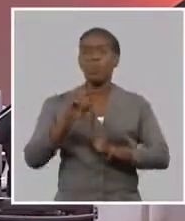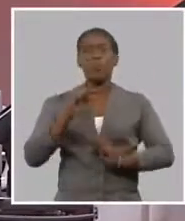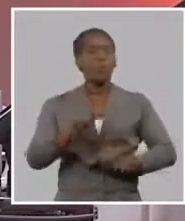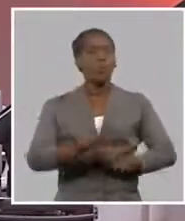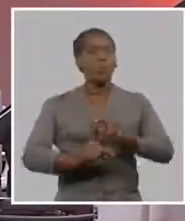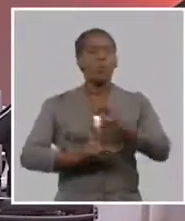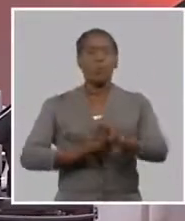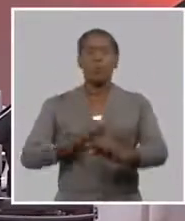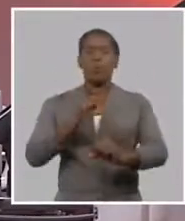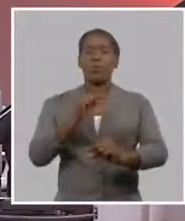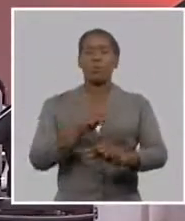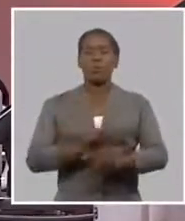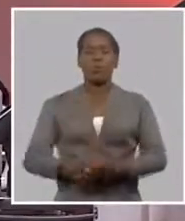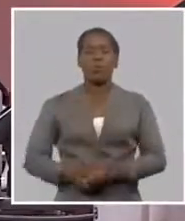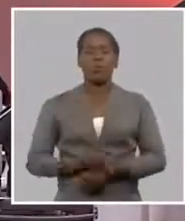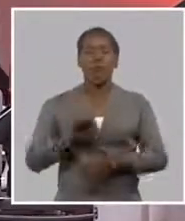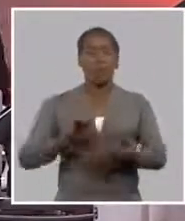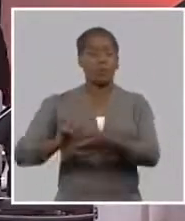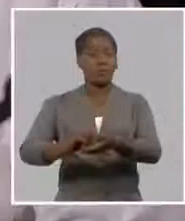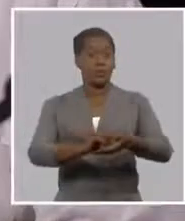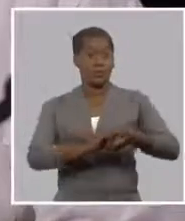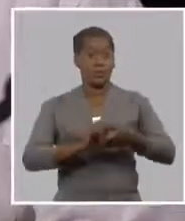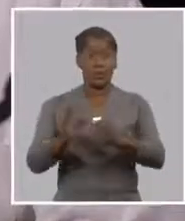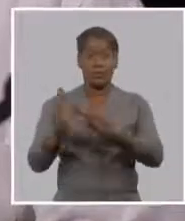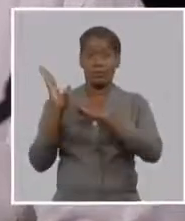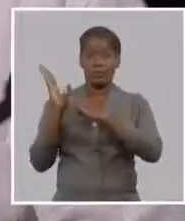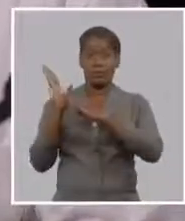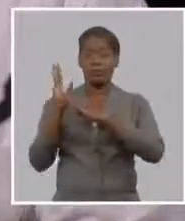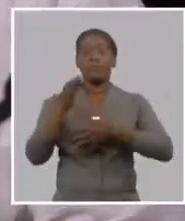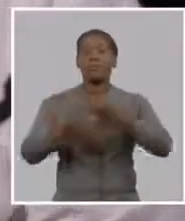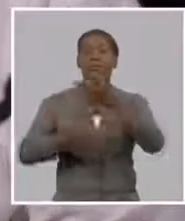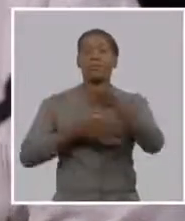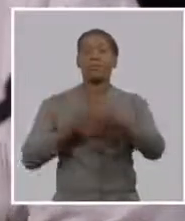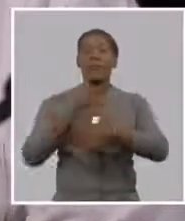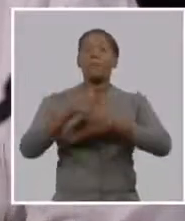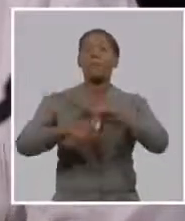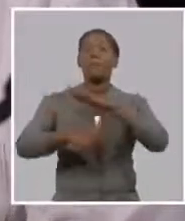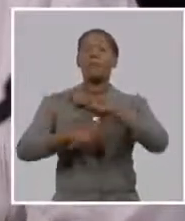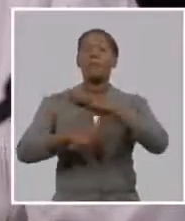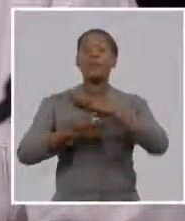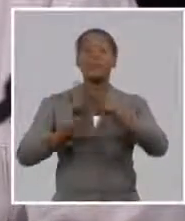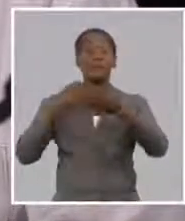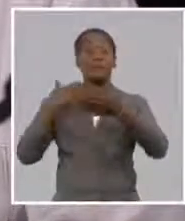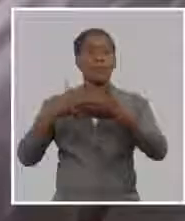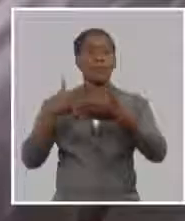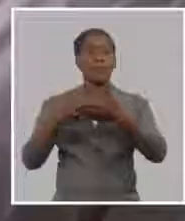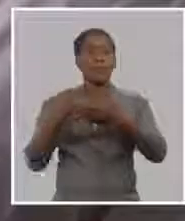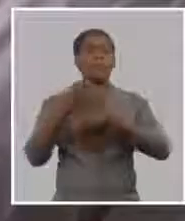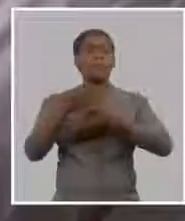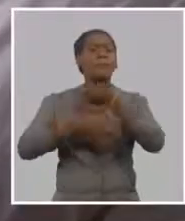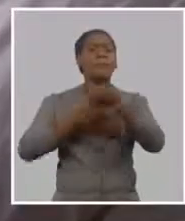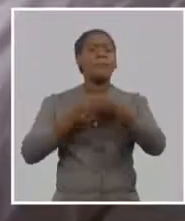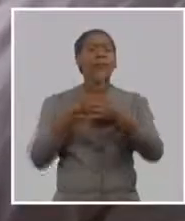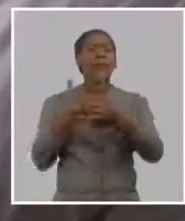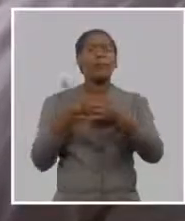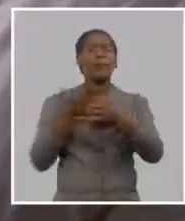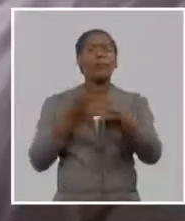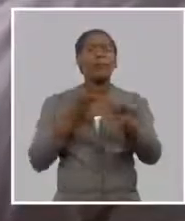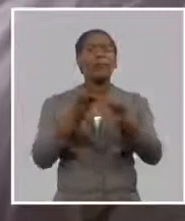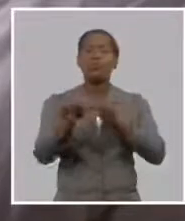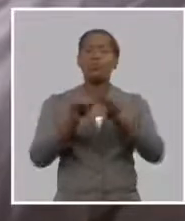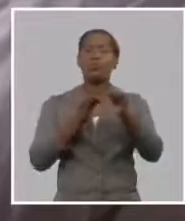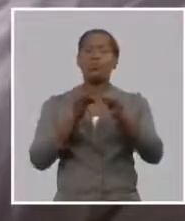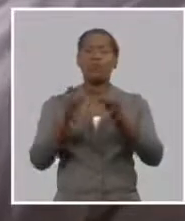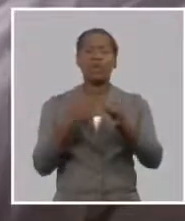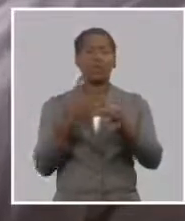en el ámbito de los seguros con nosotros está el compañero Roberto Vázquez Hernández presidente de la OCDE y me gustaría Roberto que nos hablara de la política de seguro del